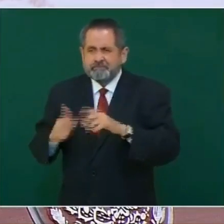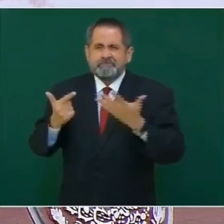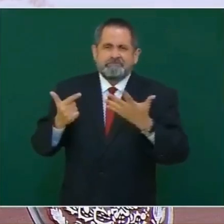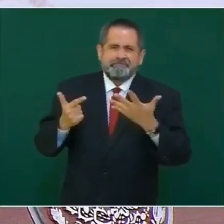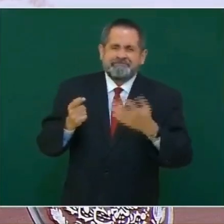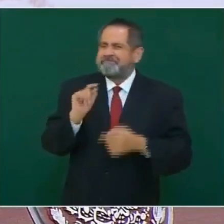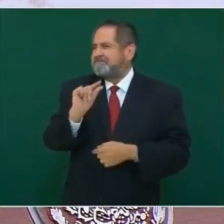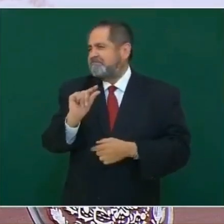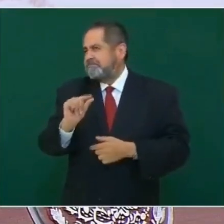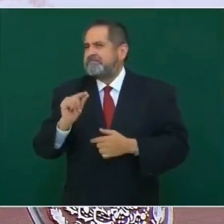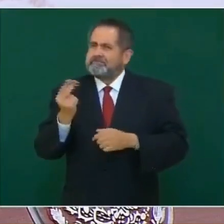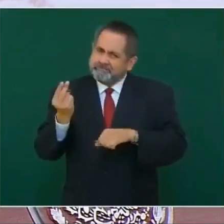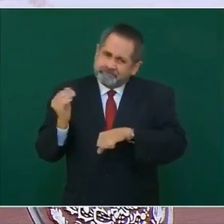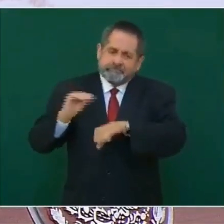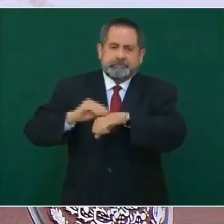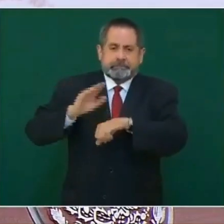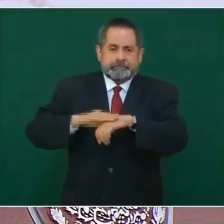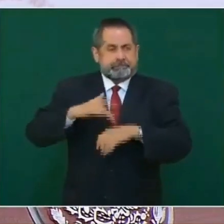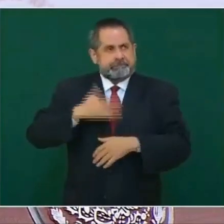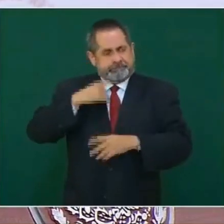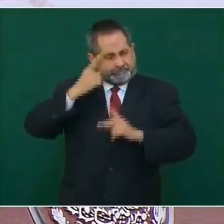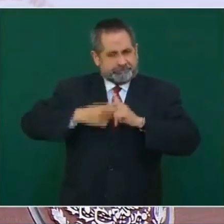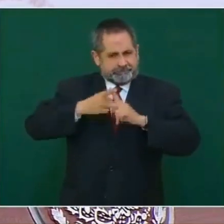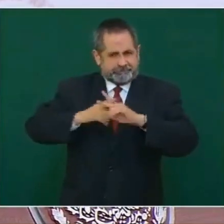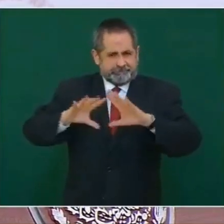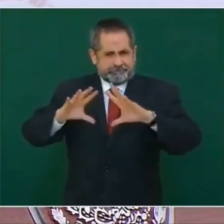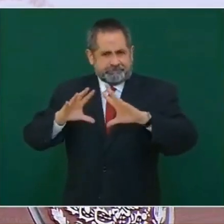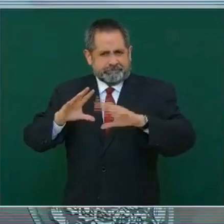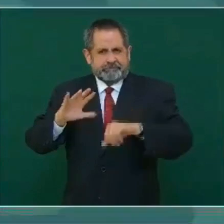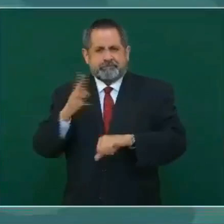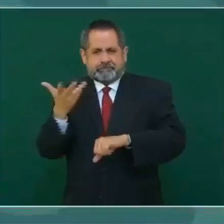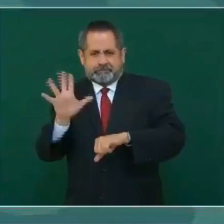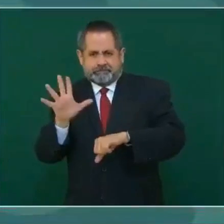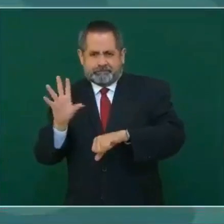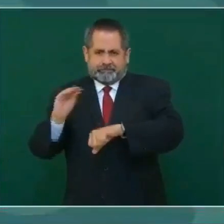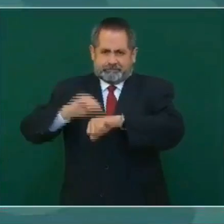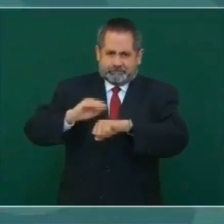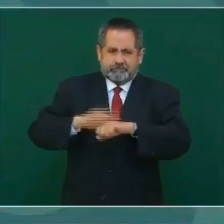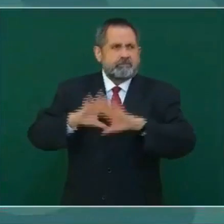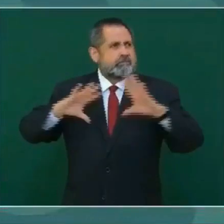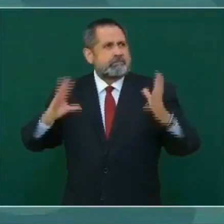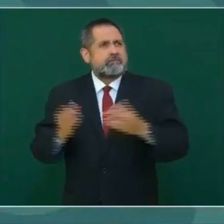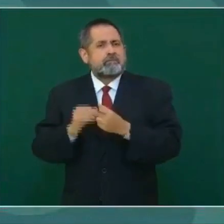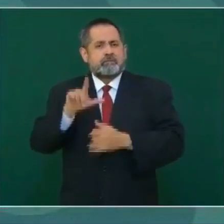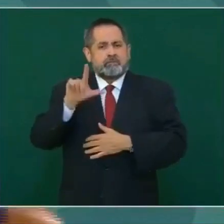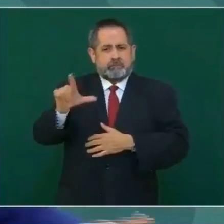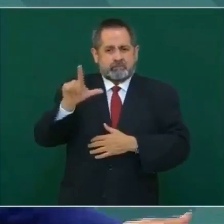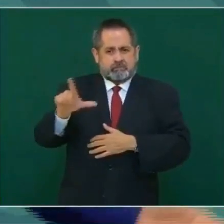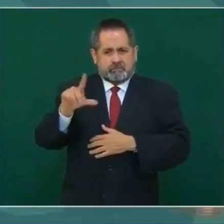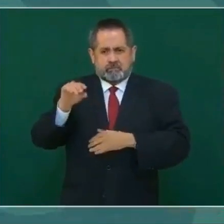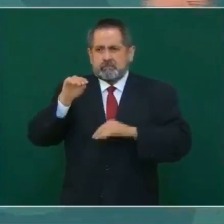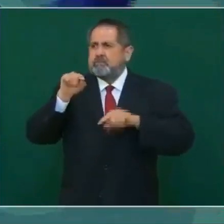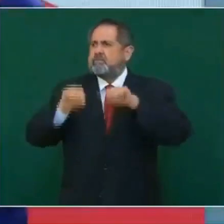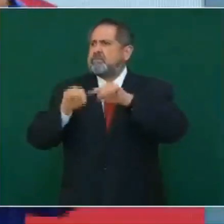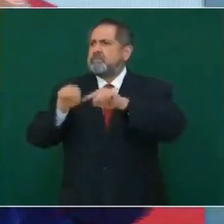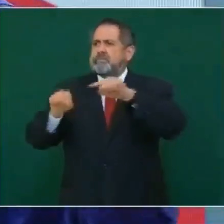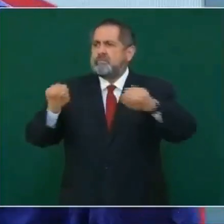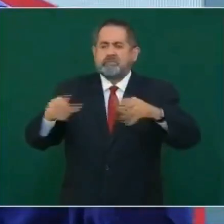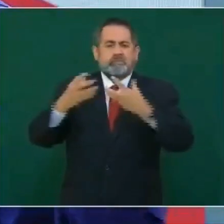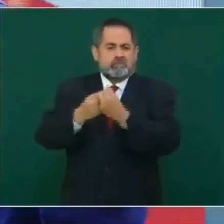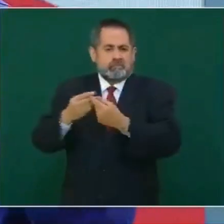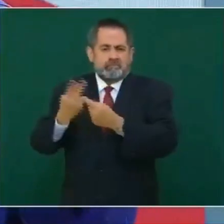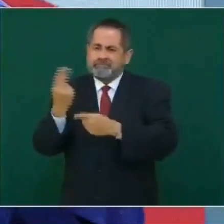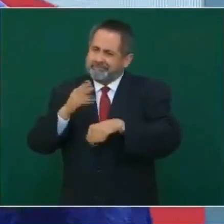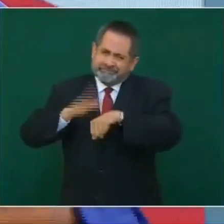aunque ya están proyectados 10 más, van a ser 17 en Puebla, pero se requieren